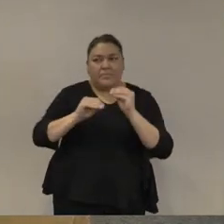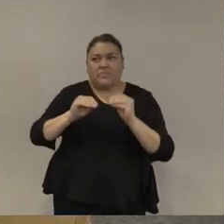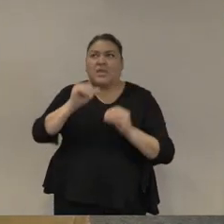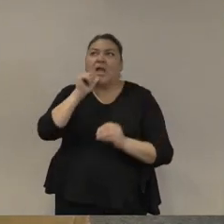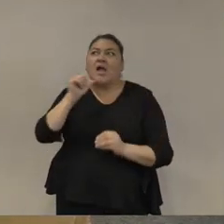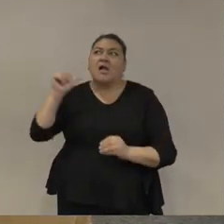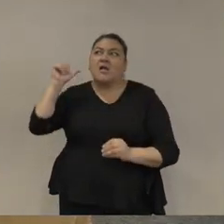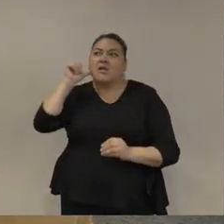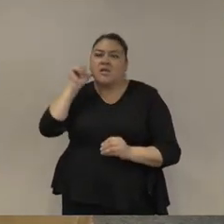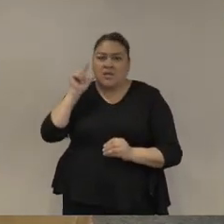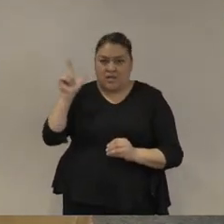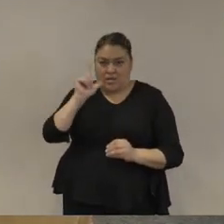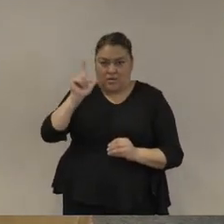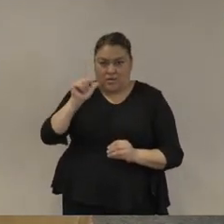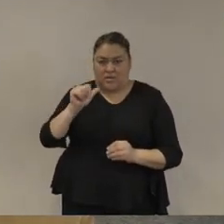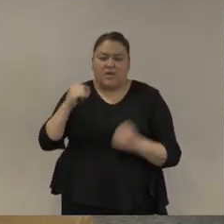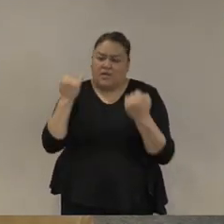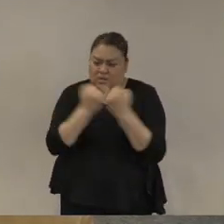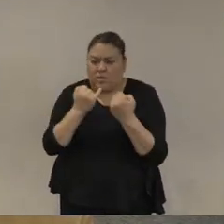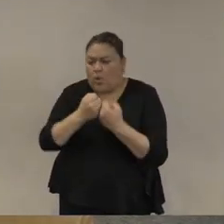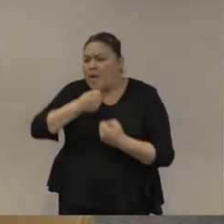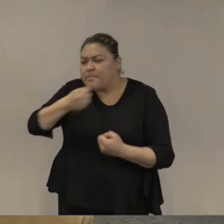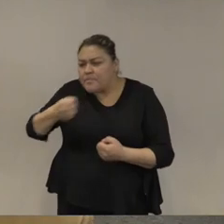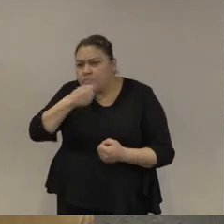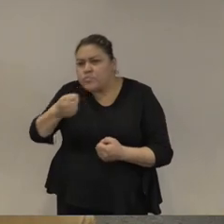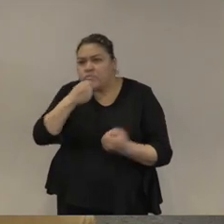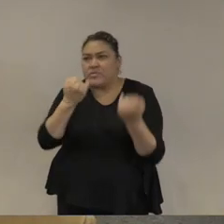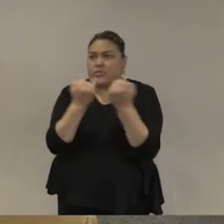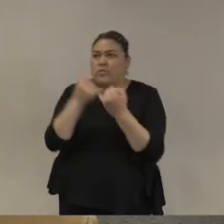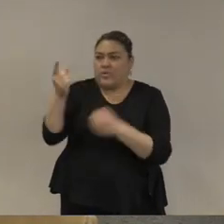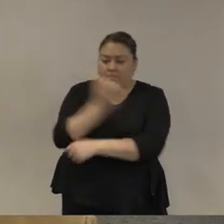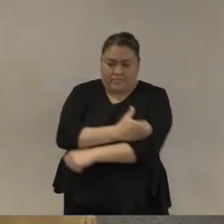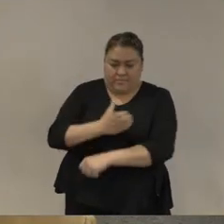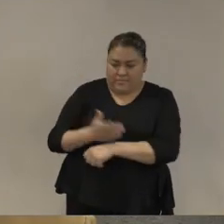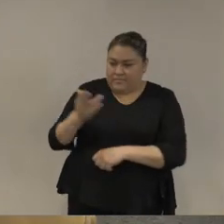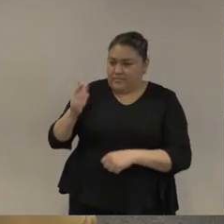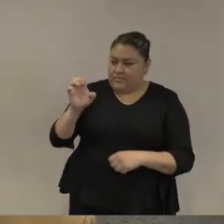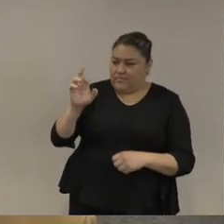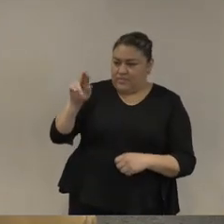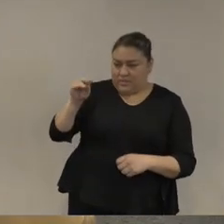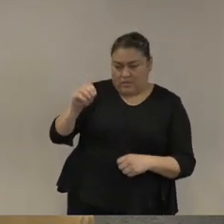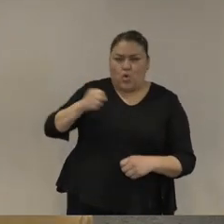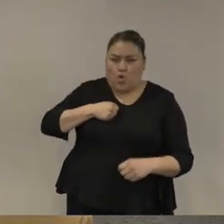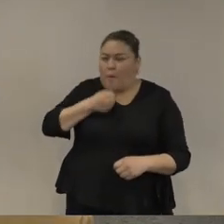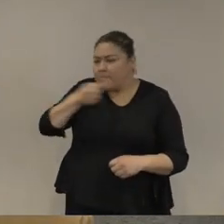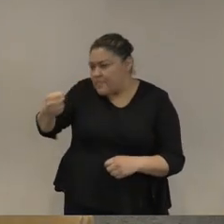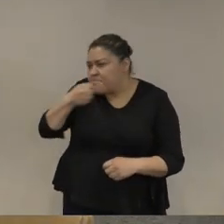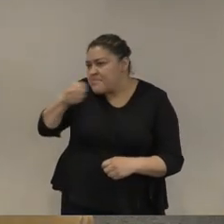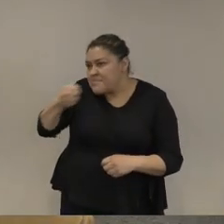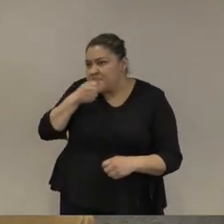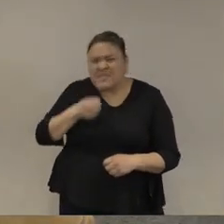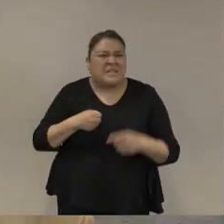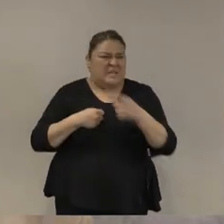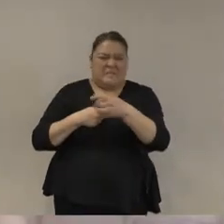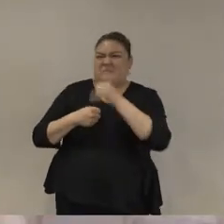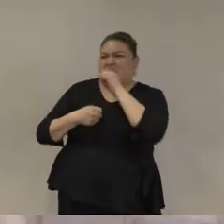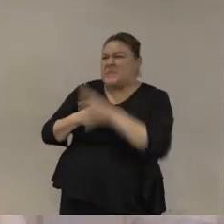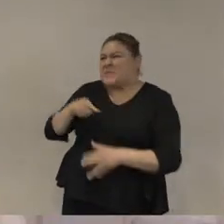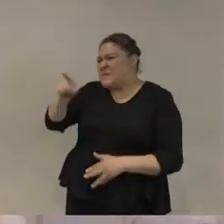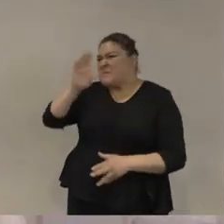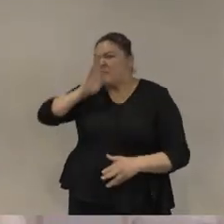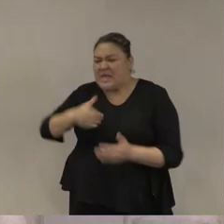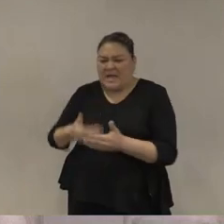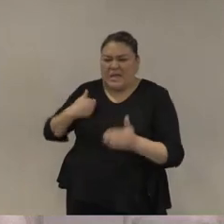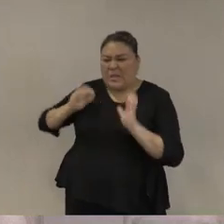tuve a los candidatos también ahí entonces acá mi compañero Ernesto mientras yo entrevistaba a los candidatos me decía pero es que no están hablando de